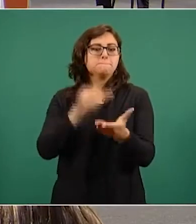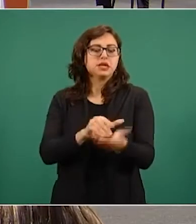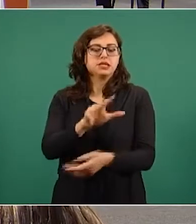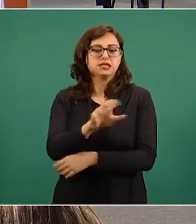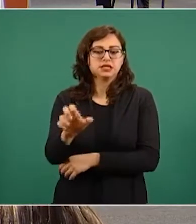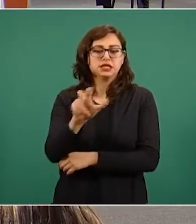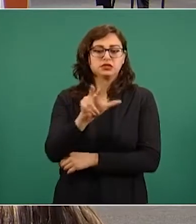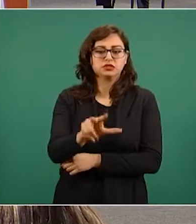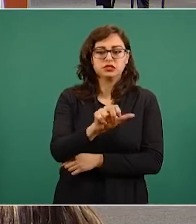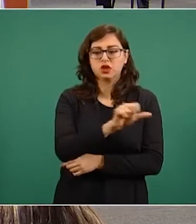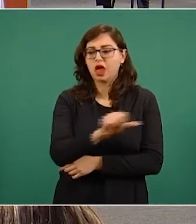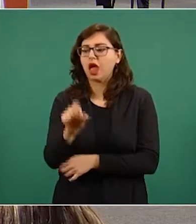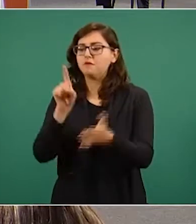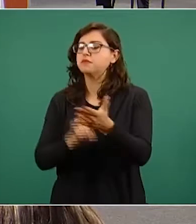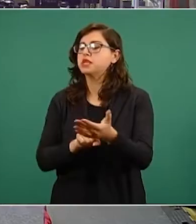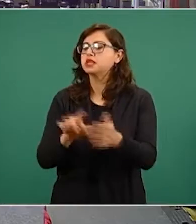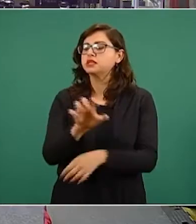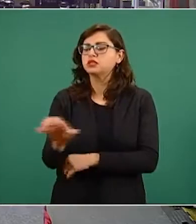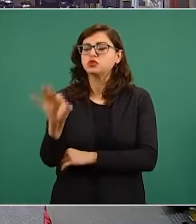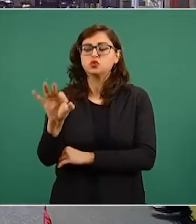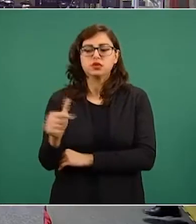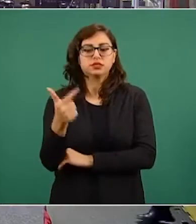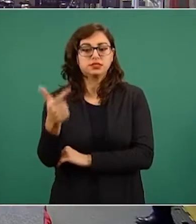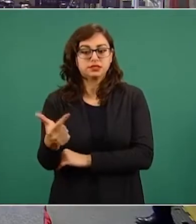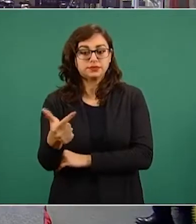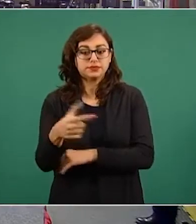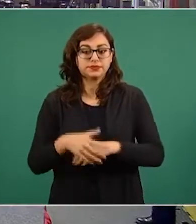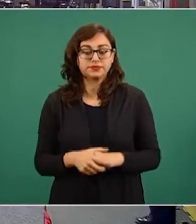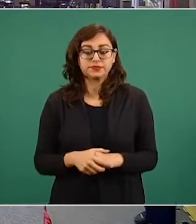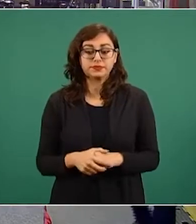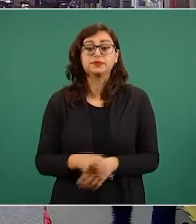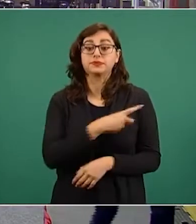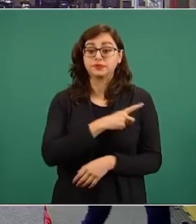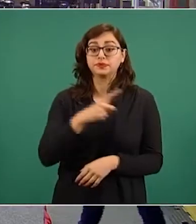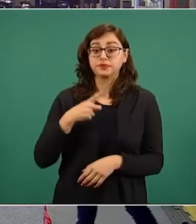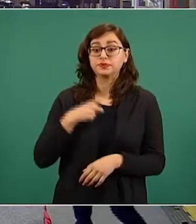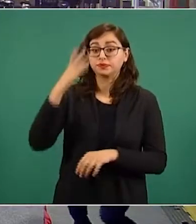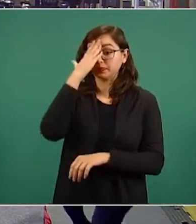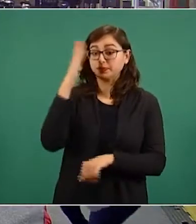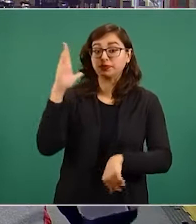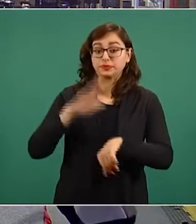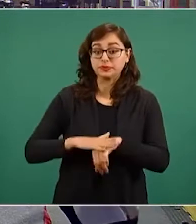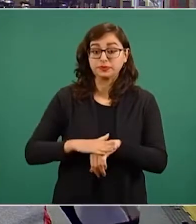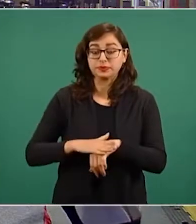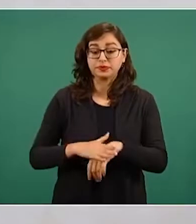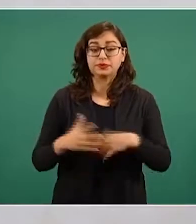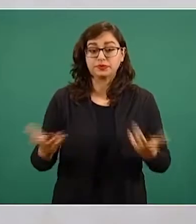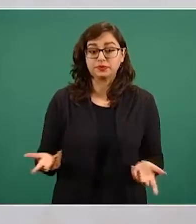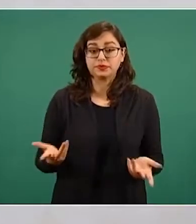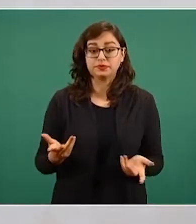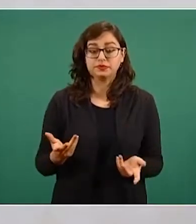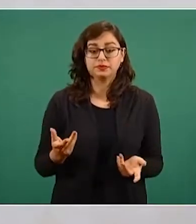mil 547, de los que es emblemático el encarcelamiento y